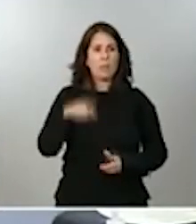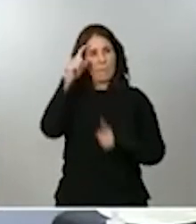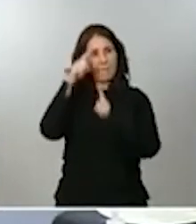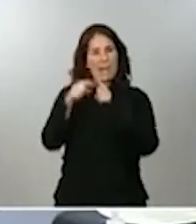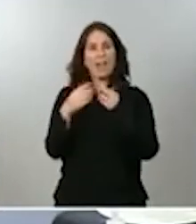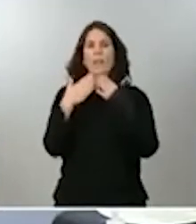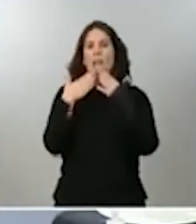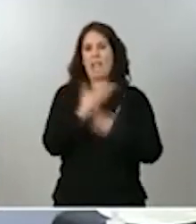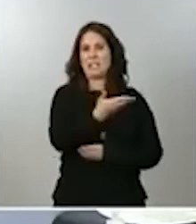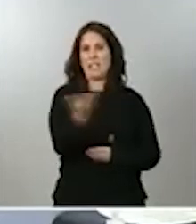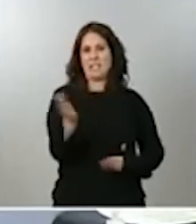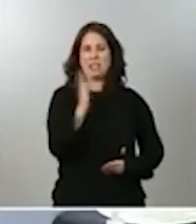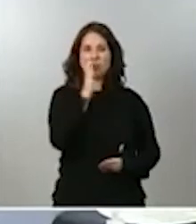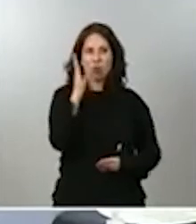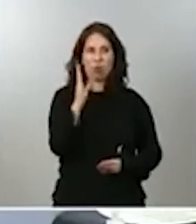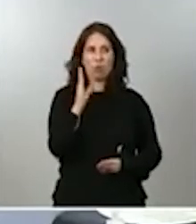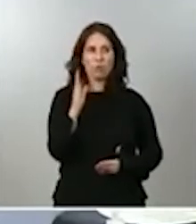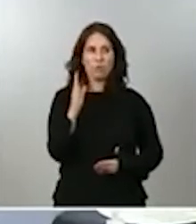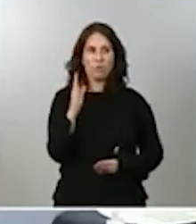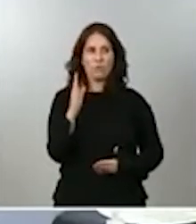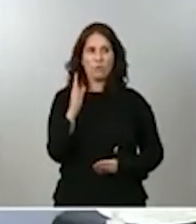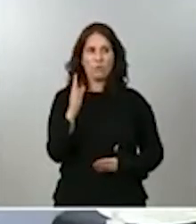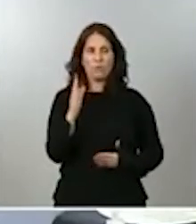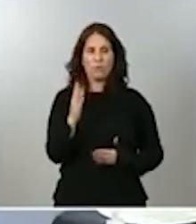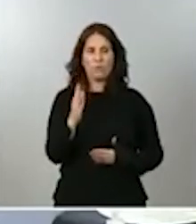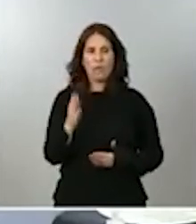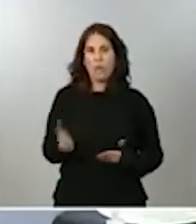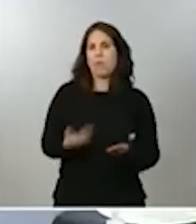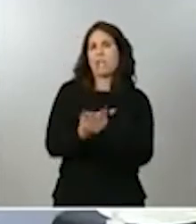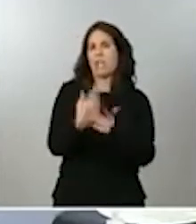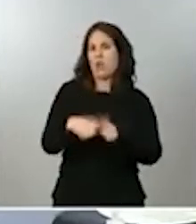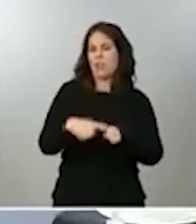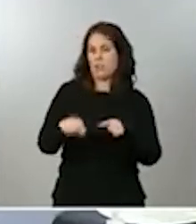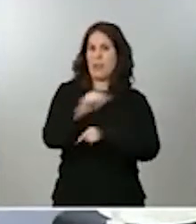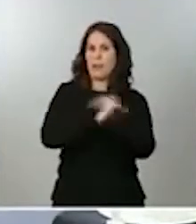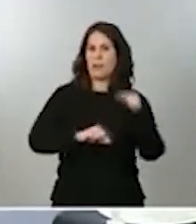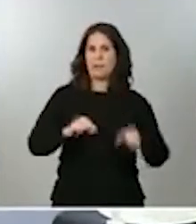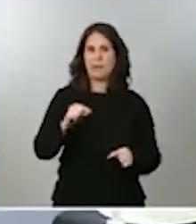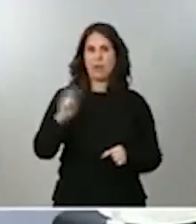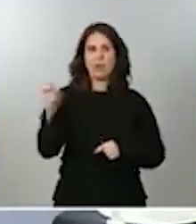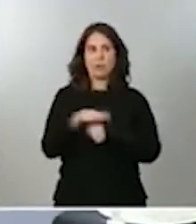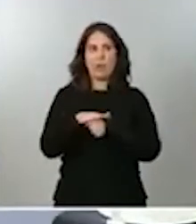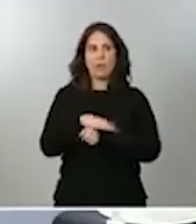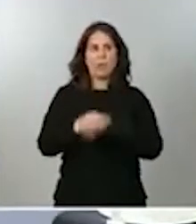hacer un aporte a ese debate que es verdad que desde otros ámbitos a lo mejor no se está haciendo.